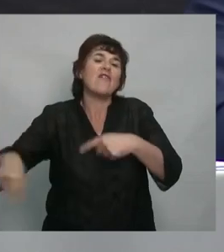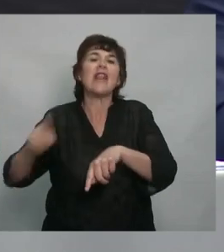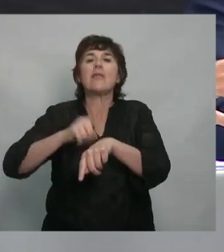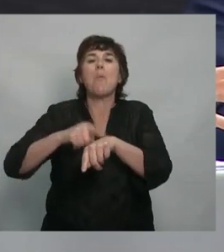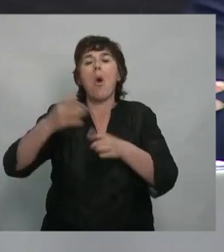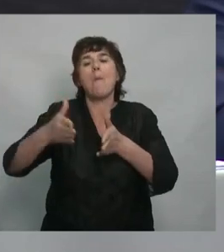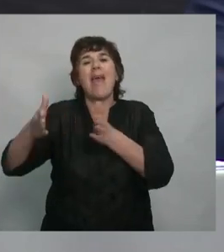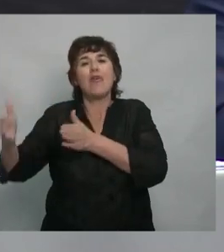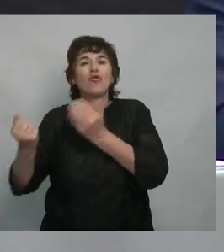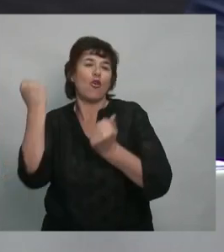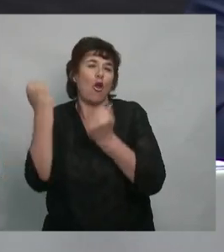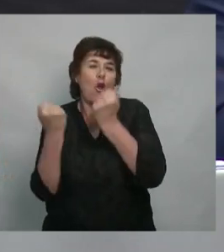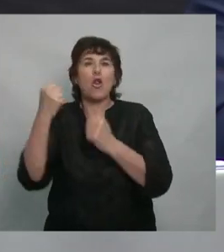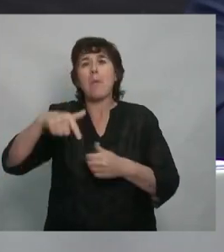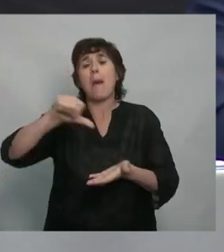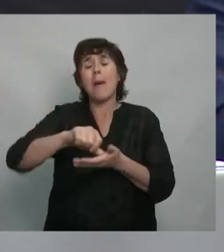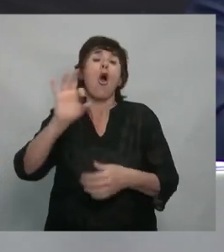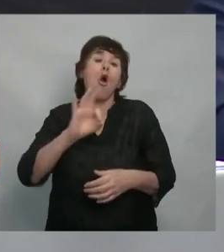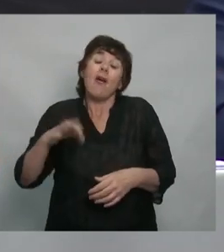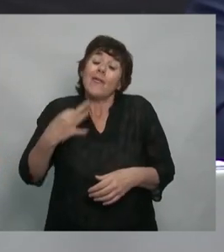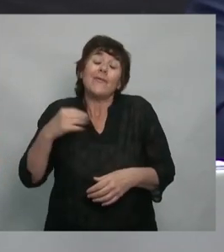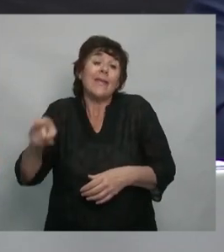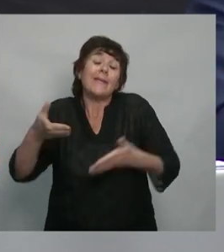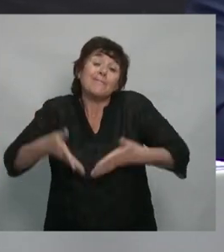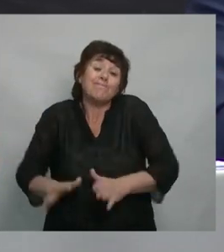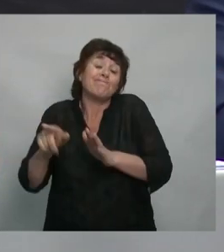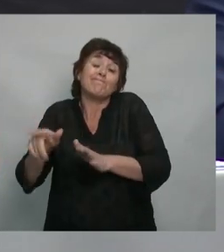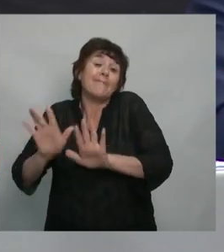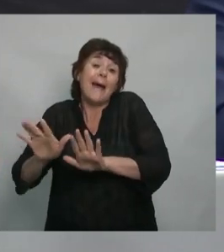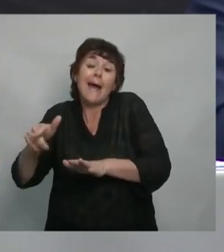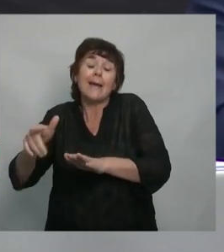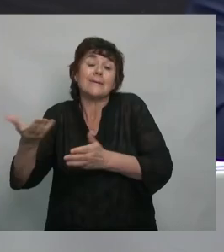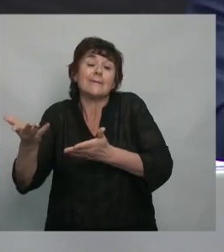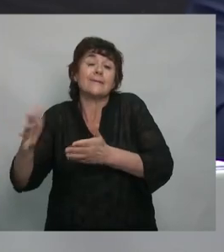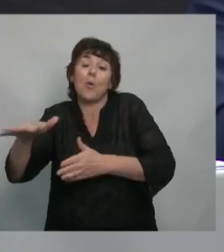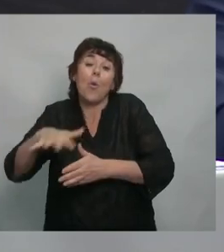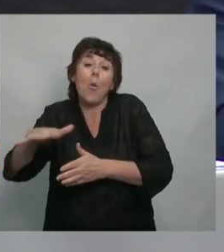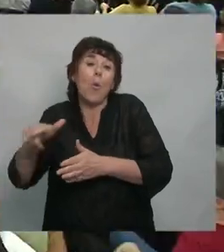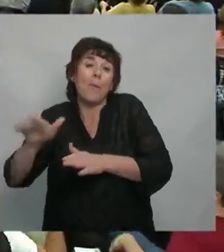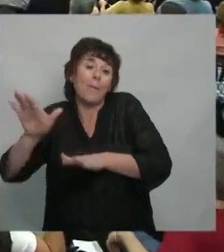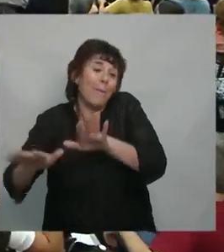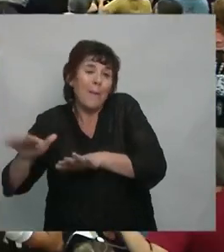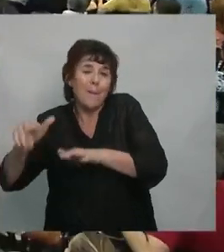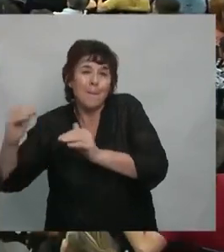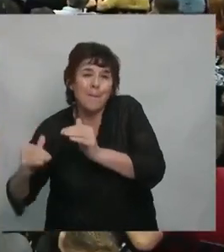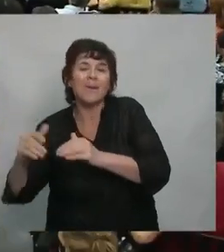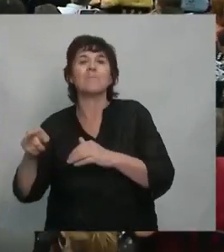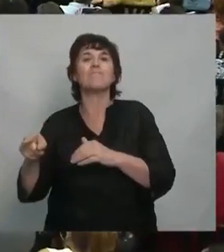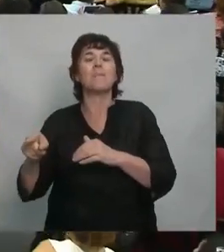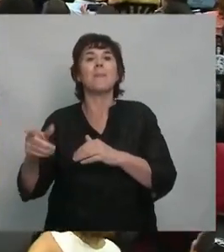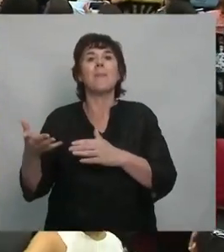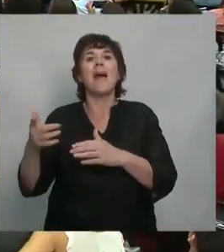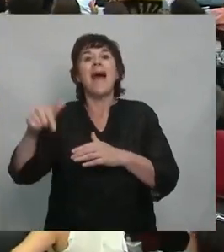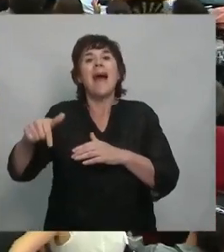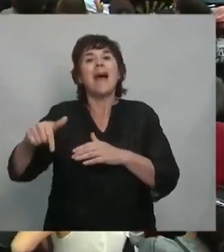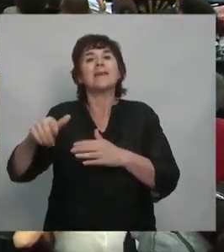o tal vez de sus propias vidas, no hayan adquirido, no tengan las capacidades suficientes todavía en un